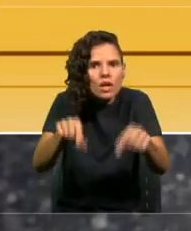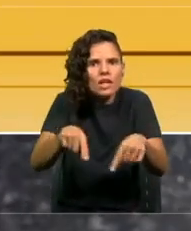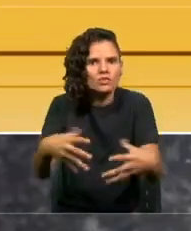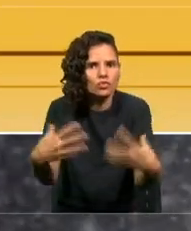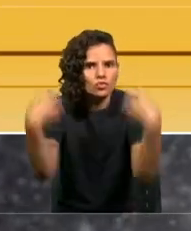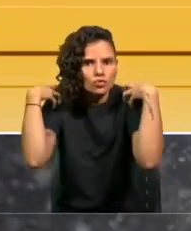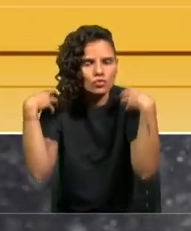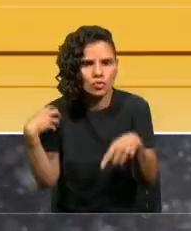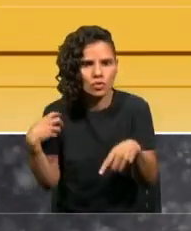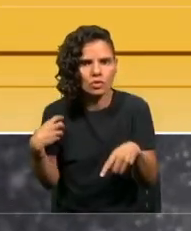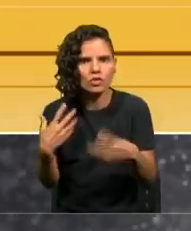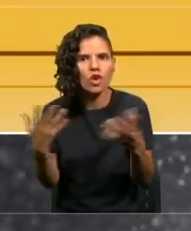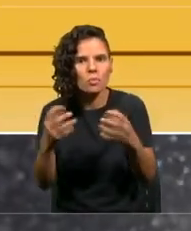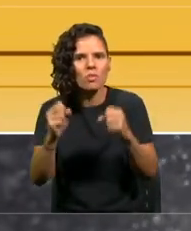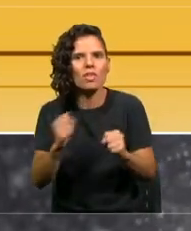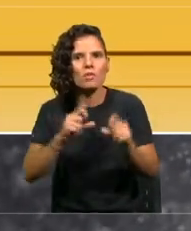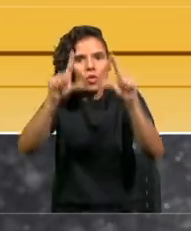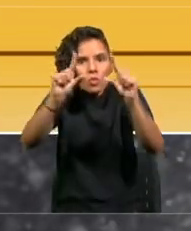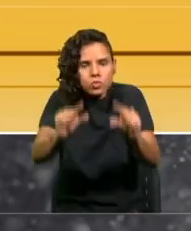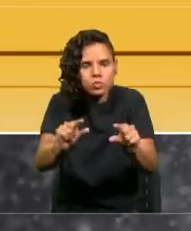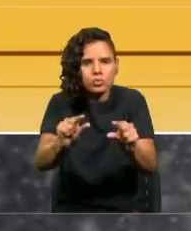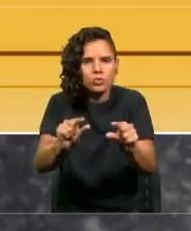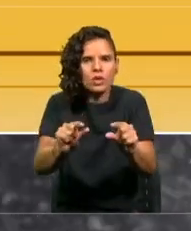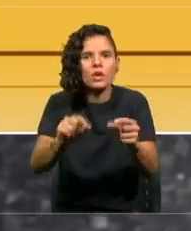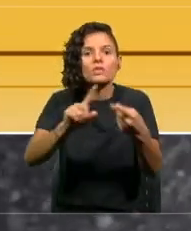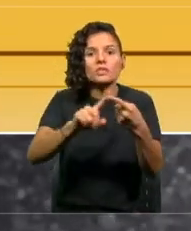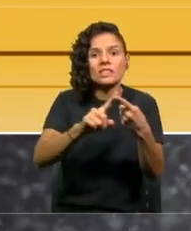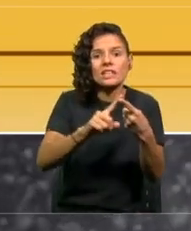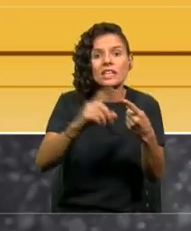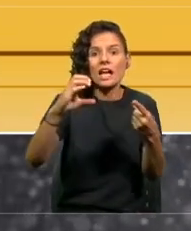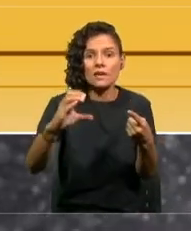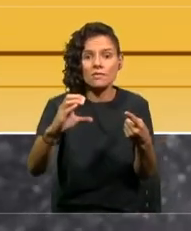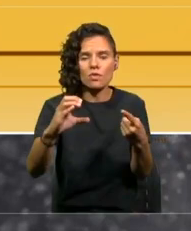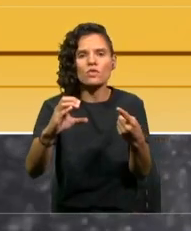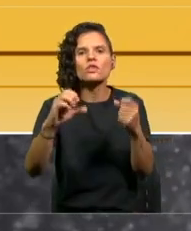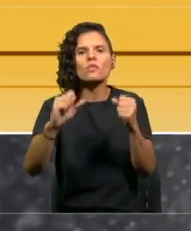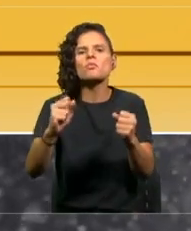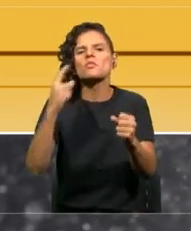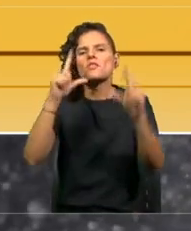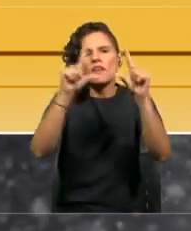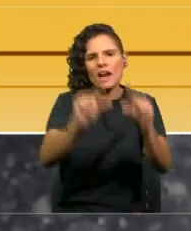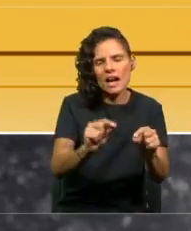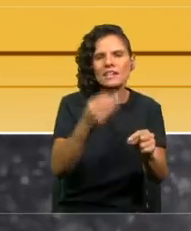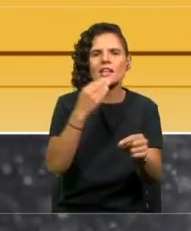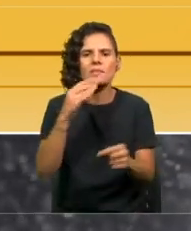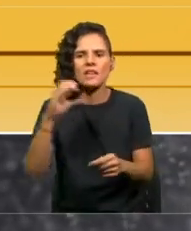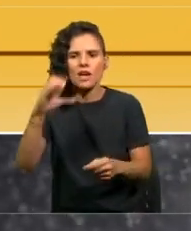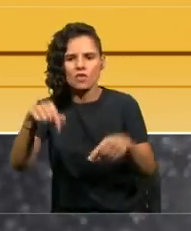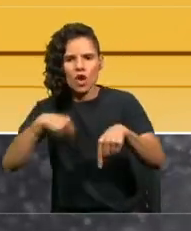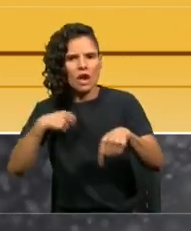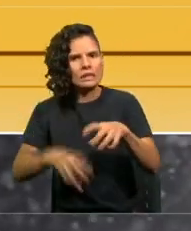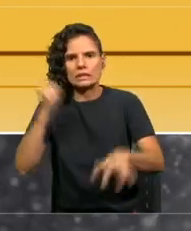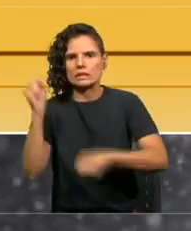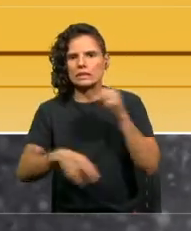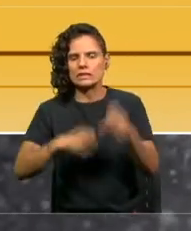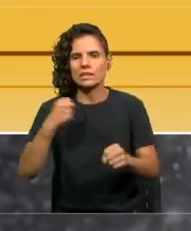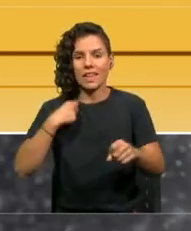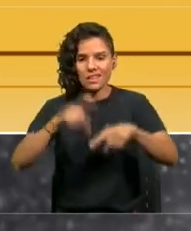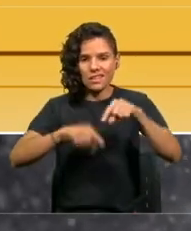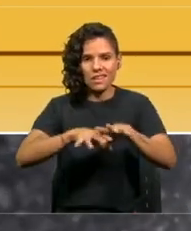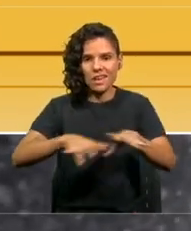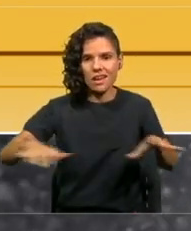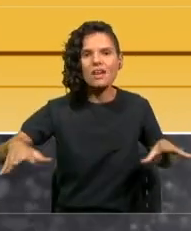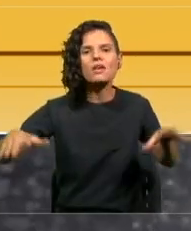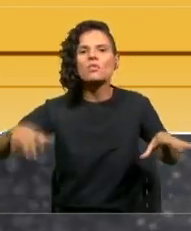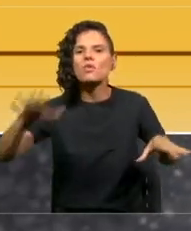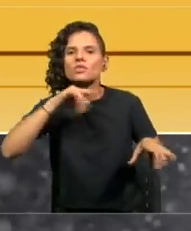¿Y cómo mitigamos? Reduciendo huella de carbono, descarbonizando materia energética, usando de otra manera el suelo. Pero no